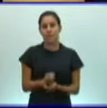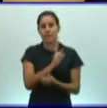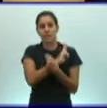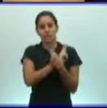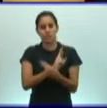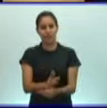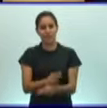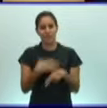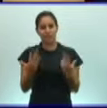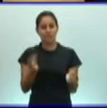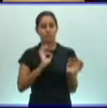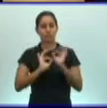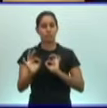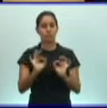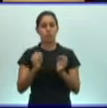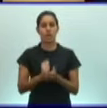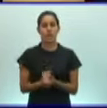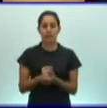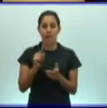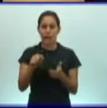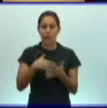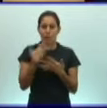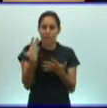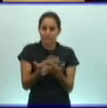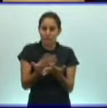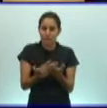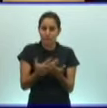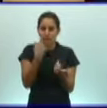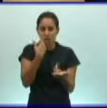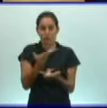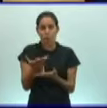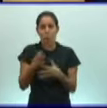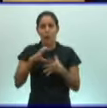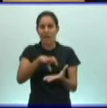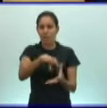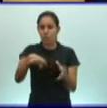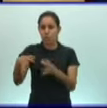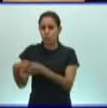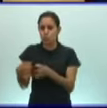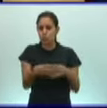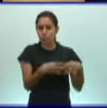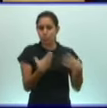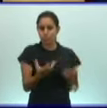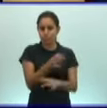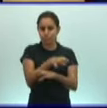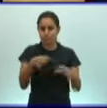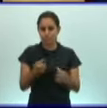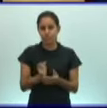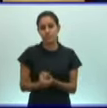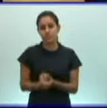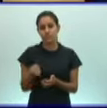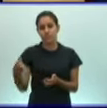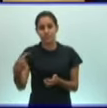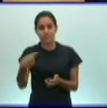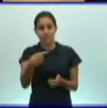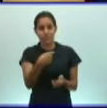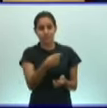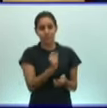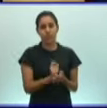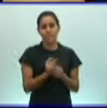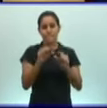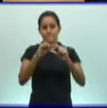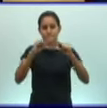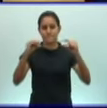estoy presentando ahora cuáles son esos grupos de animales que pertenecen a los platos mintos. Dentro de una gran diversidad